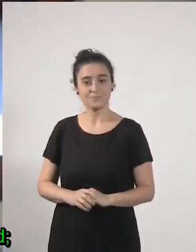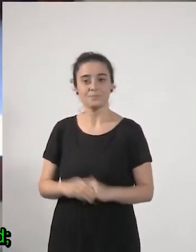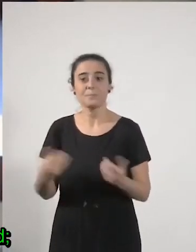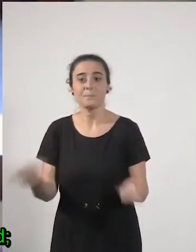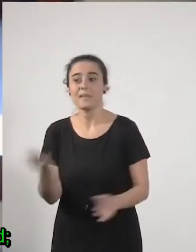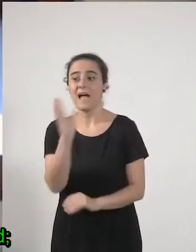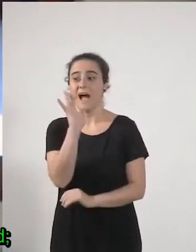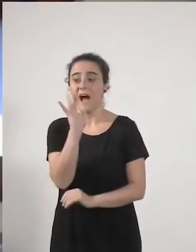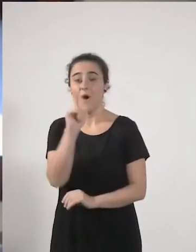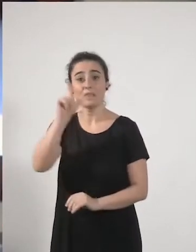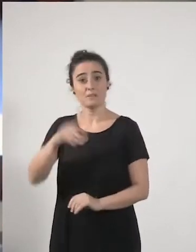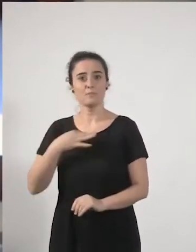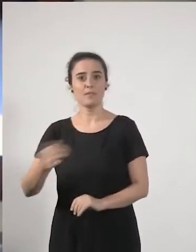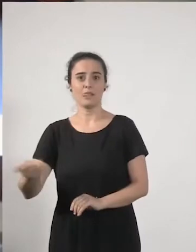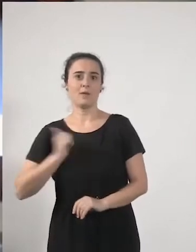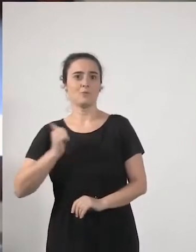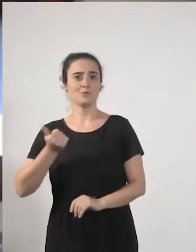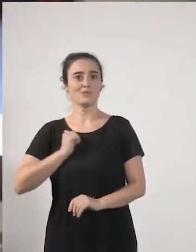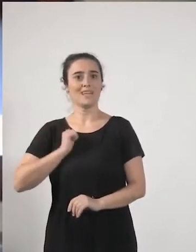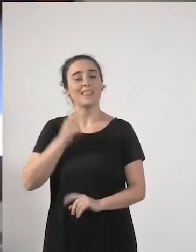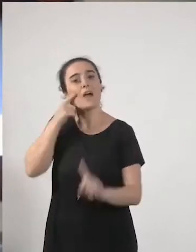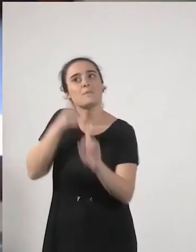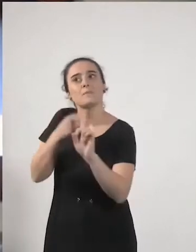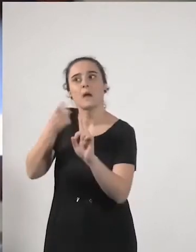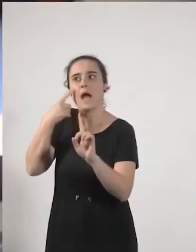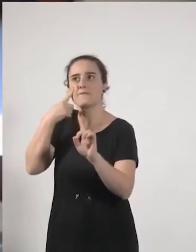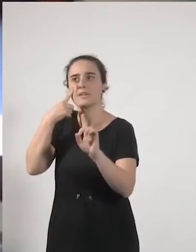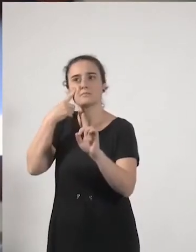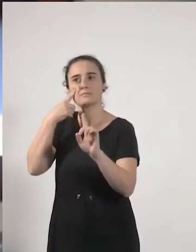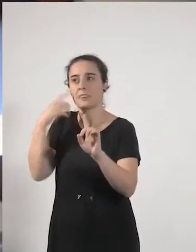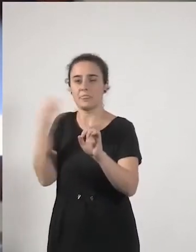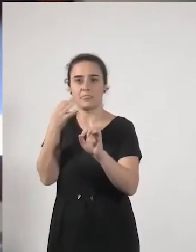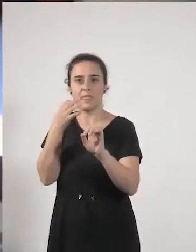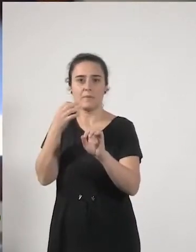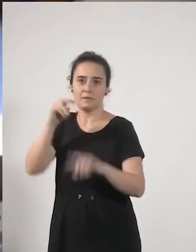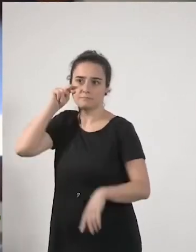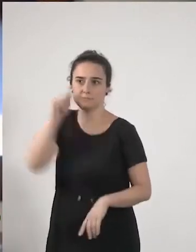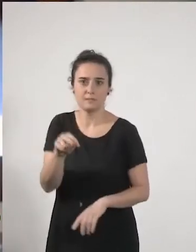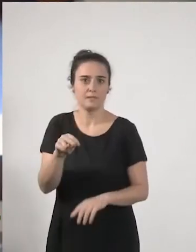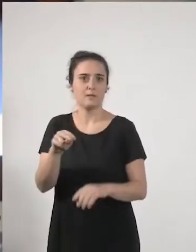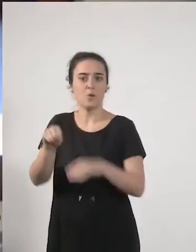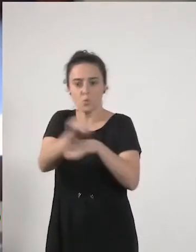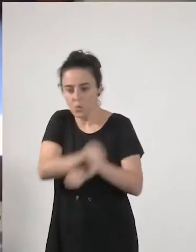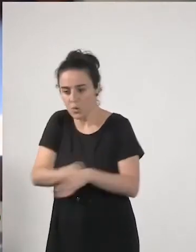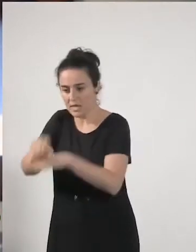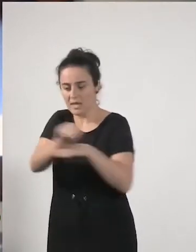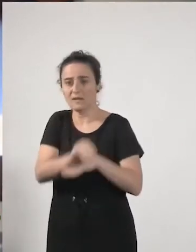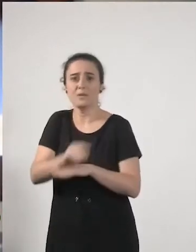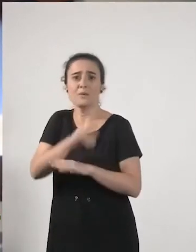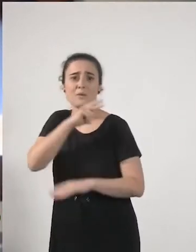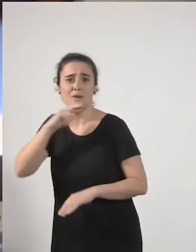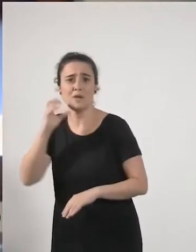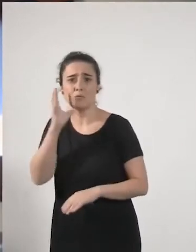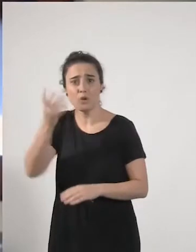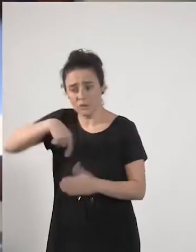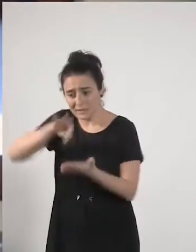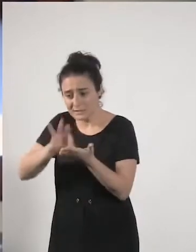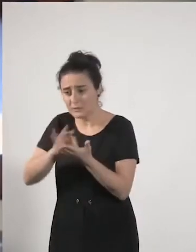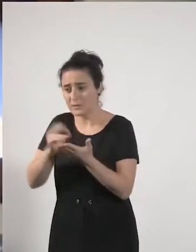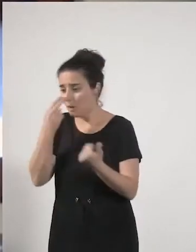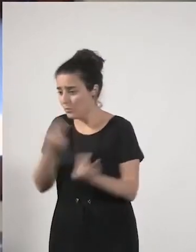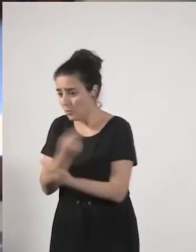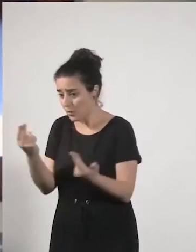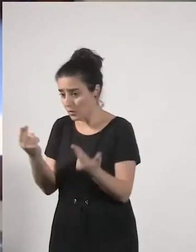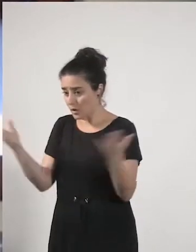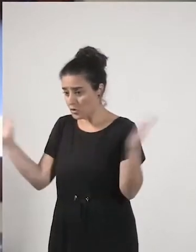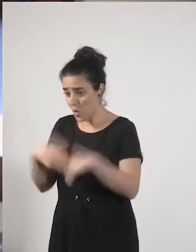podría haber sido una oportunidad ¿no? la oportunidad de visibilizar la importancia de los cuidados puesto que nos hemos quedado sin servicios públicos y hemos